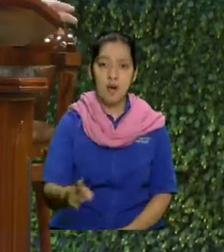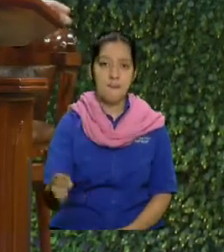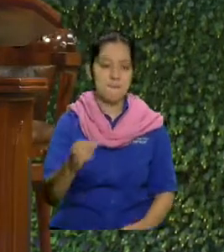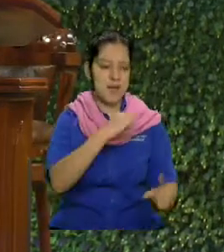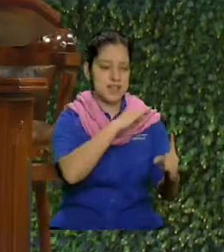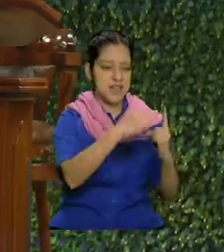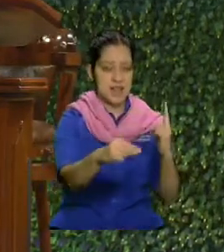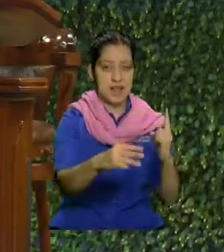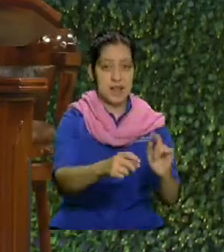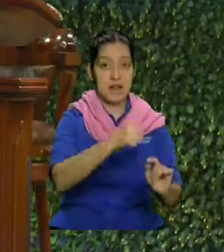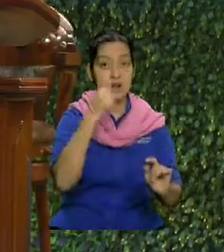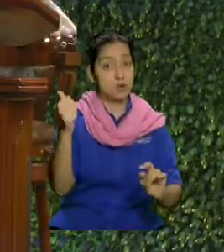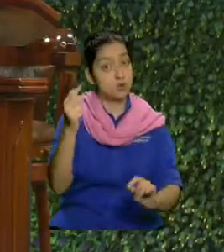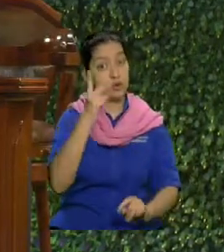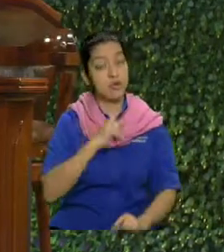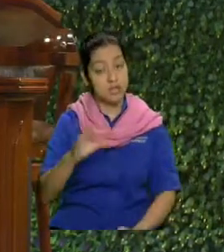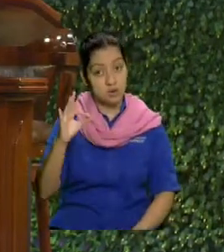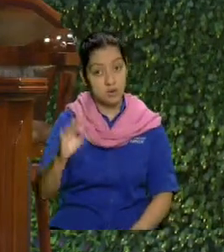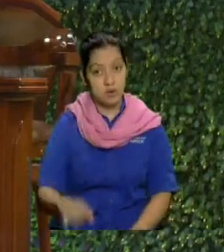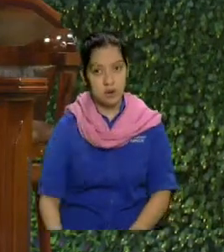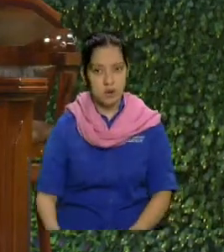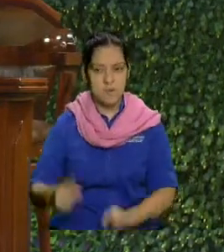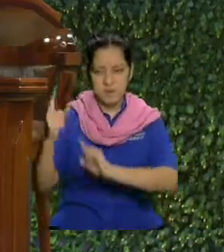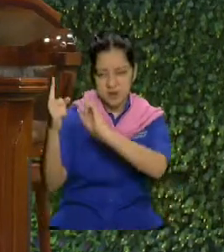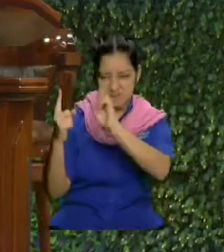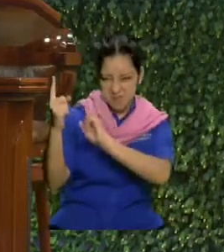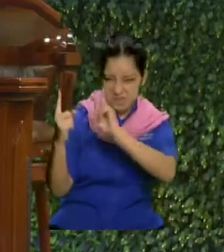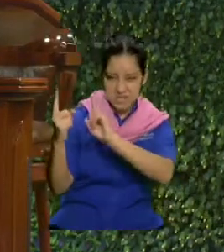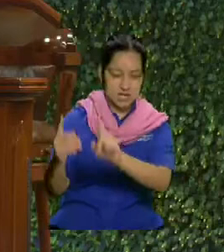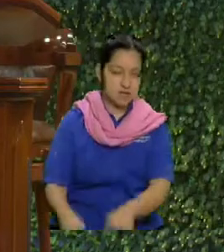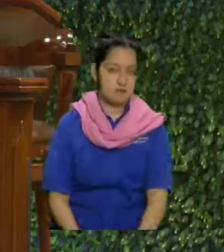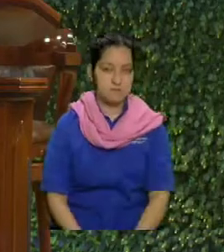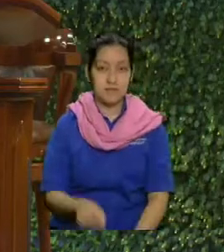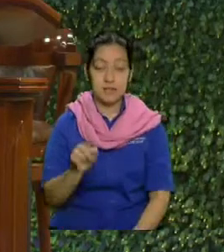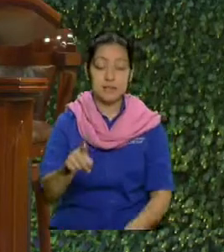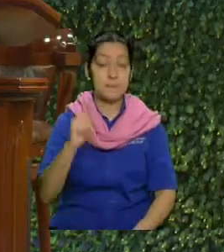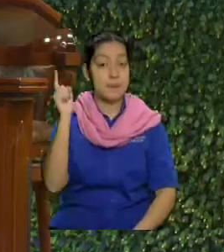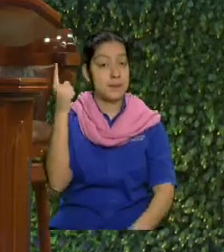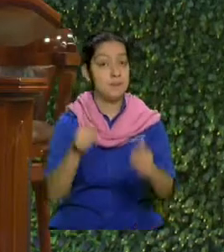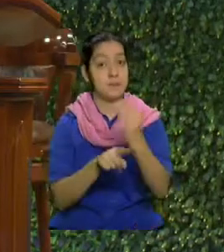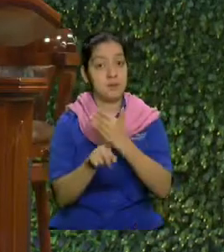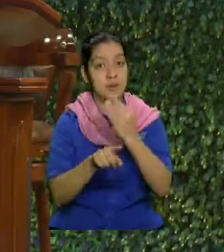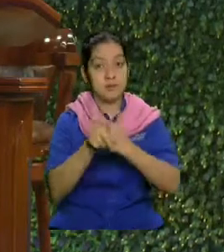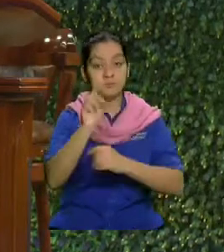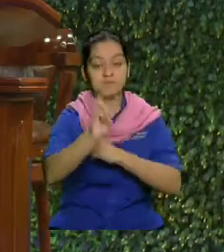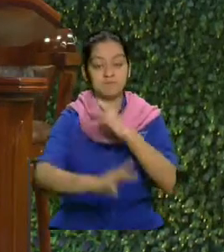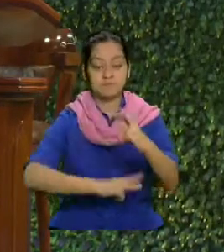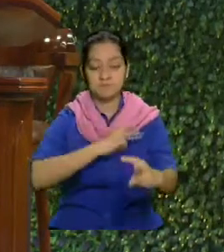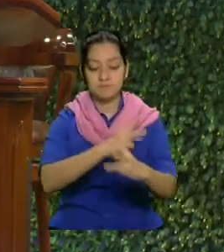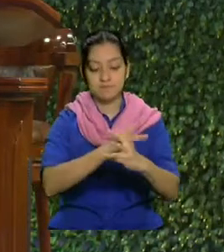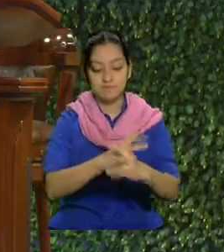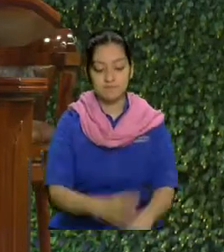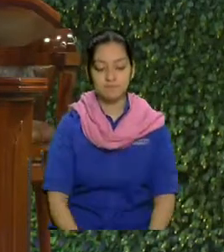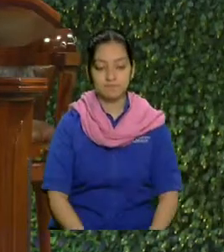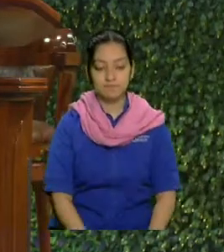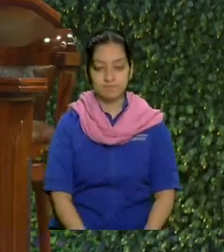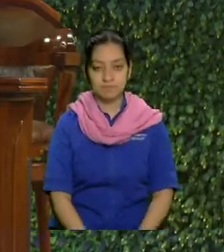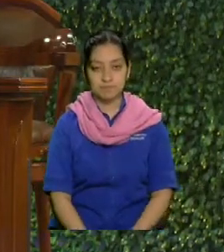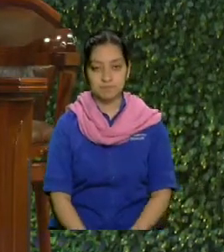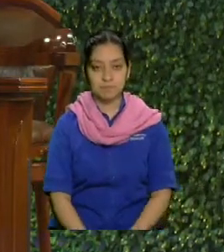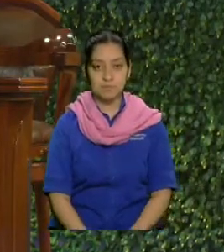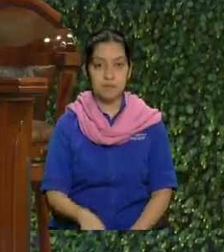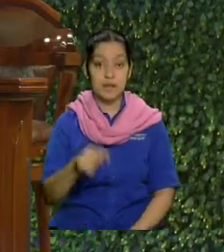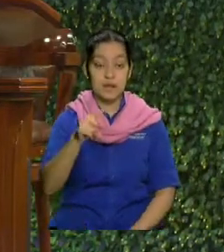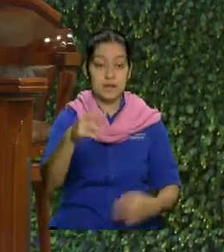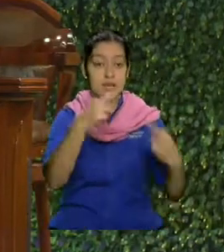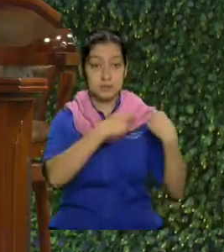Por envidia. Ese fue el primer problema que se dio en la tierra. Una vez que la gente salió del huerto fue ese. Y esa